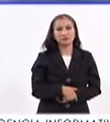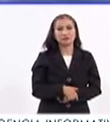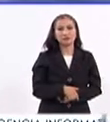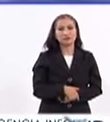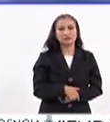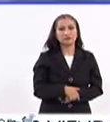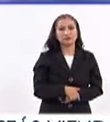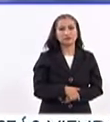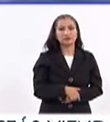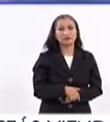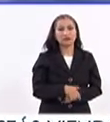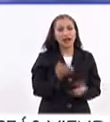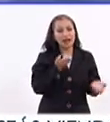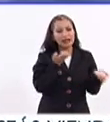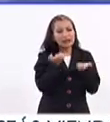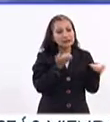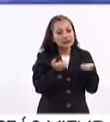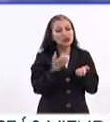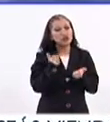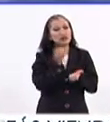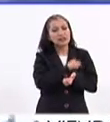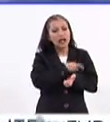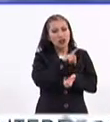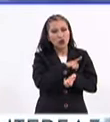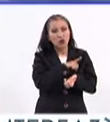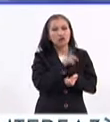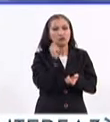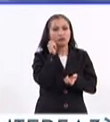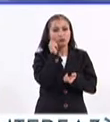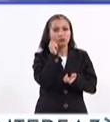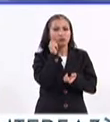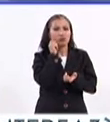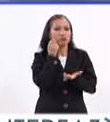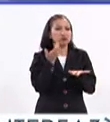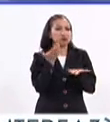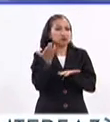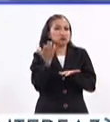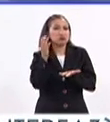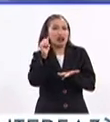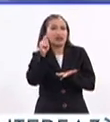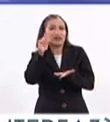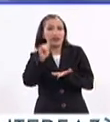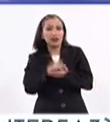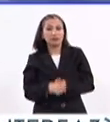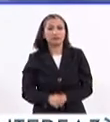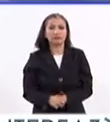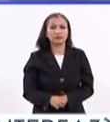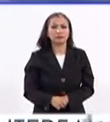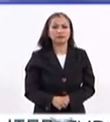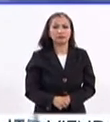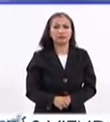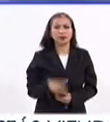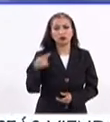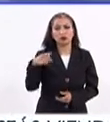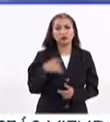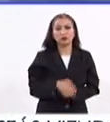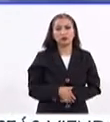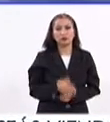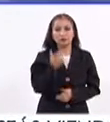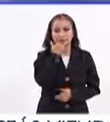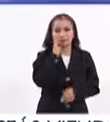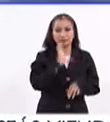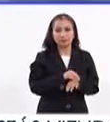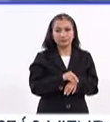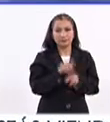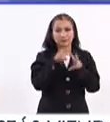la activación física y la salud, más allá de que si llegan a ser un atleta de alto rendimiento, como fue tu caso. Entonces, si nos lo